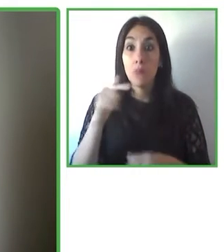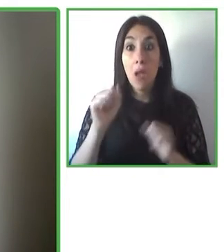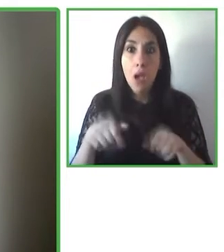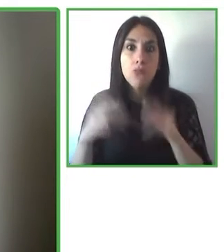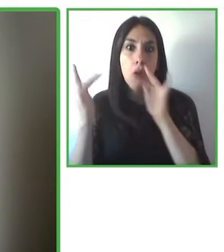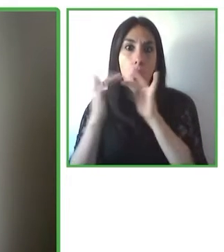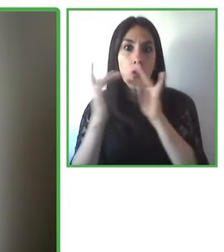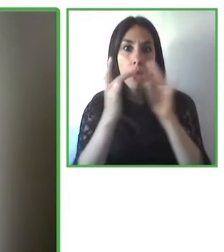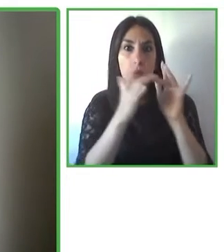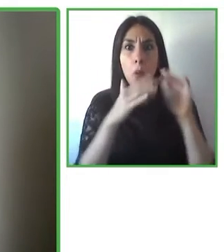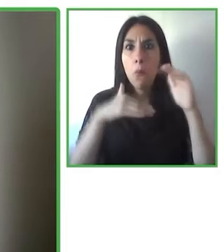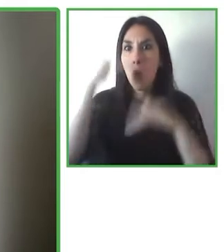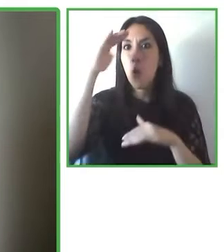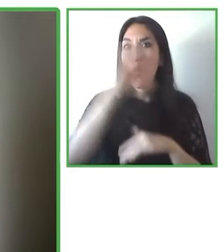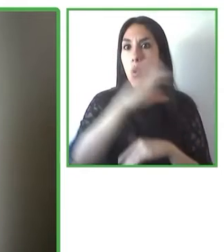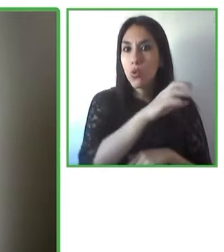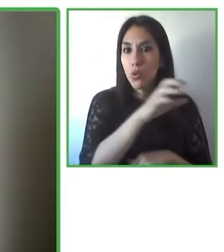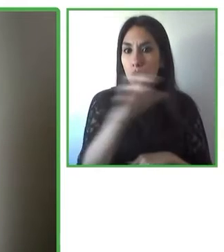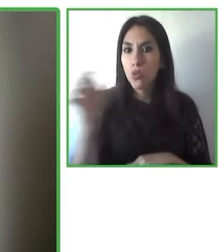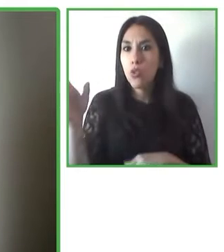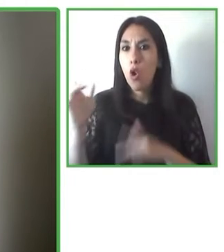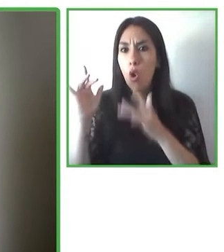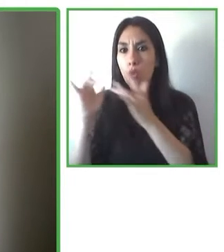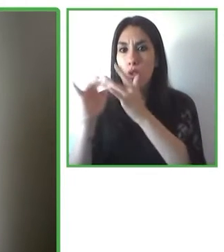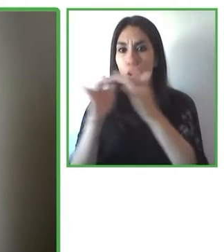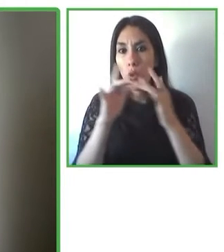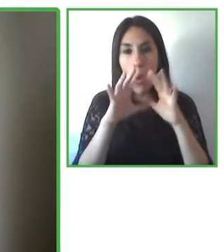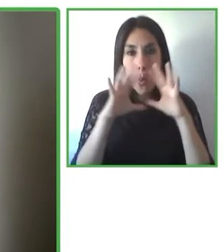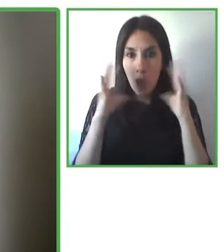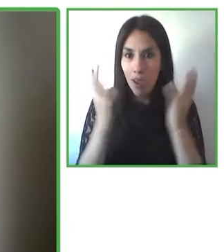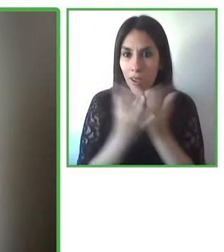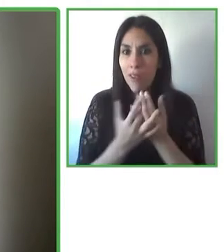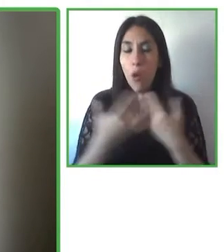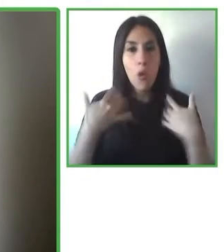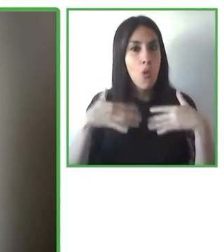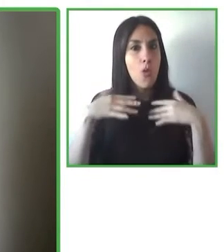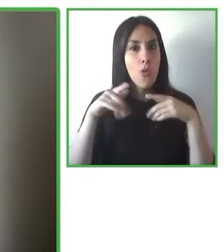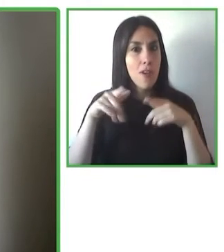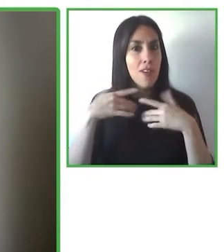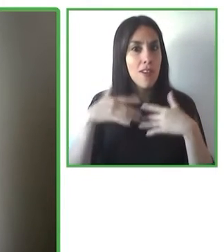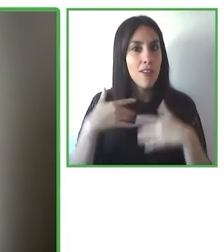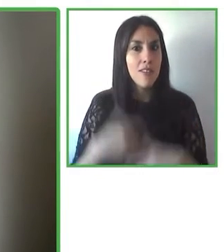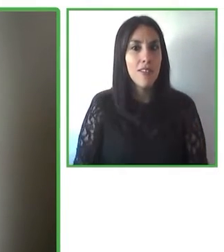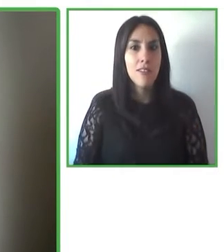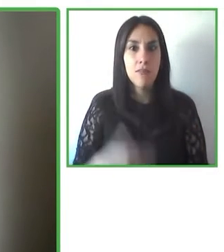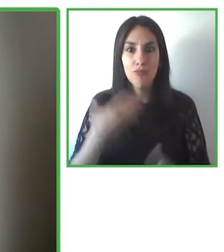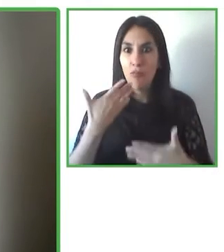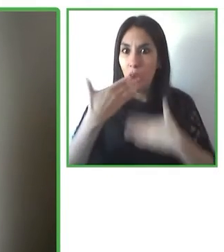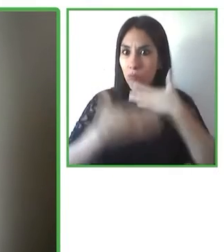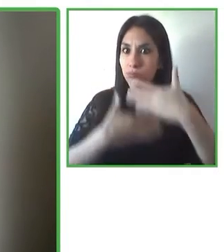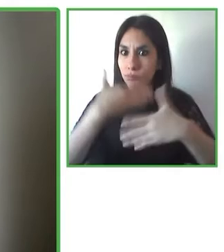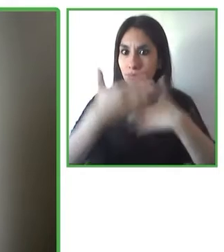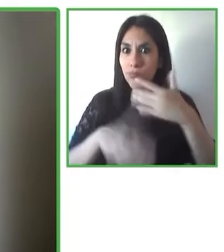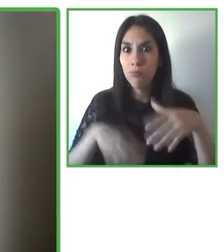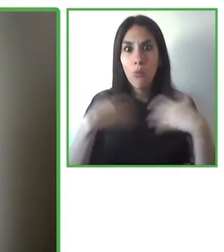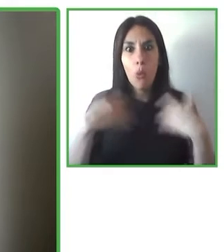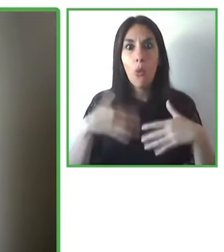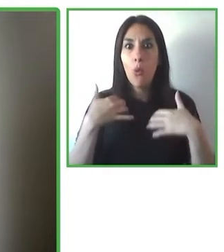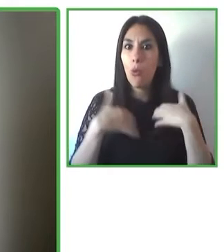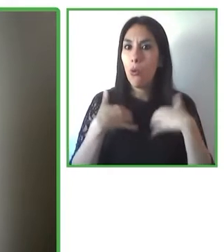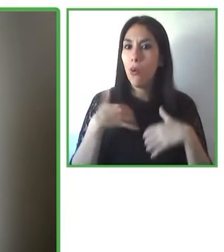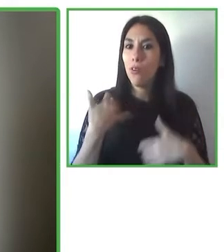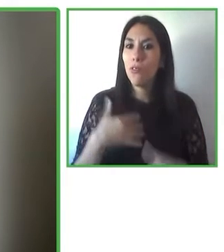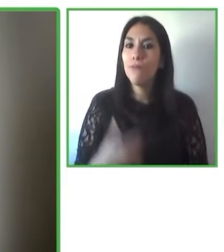Entonces es increíble ver cómo se ha avanzado y es maravilloso estar aquí en la presentación